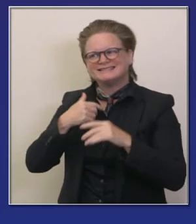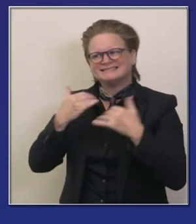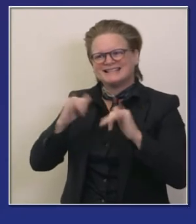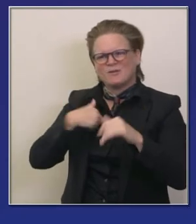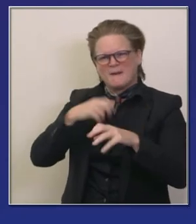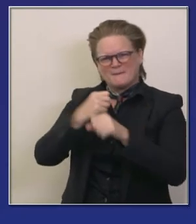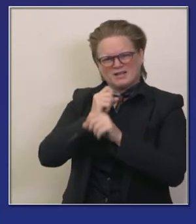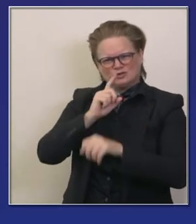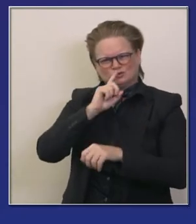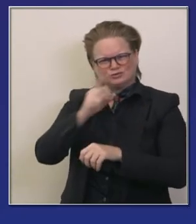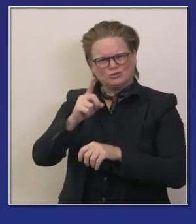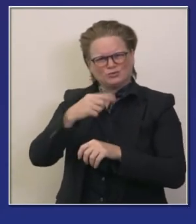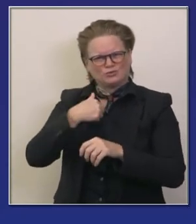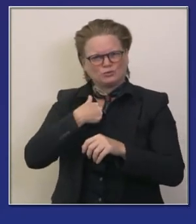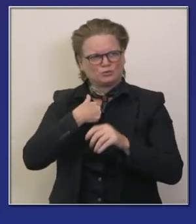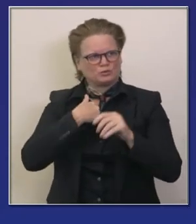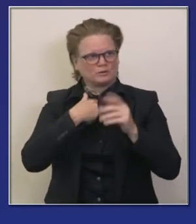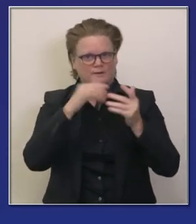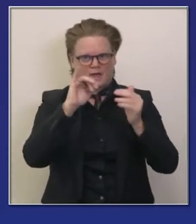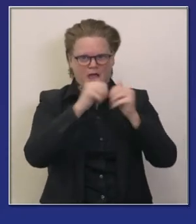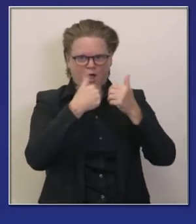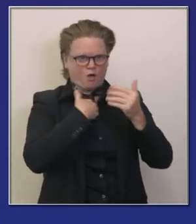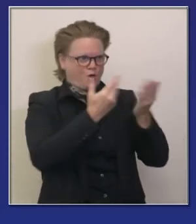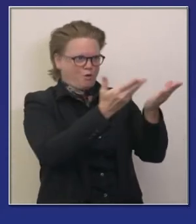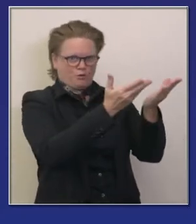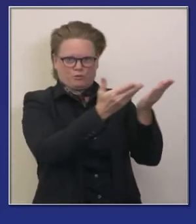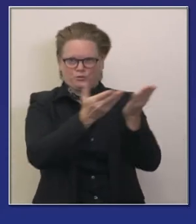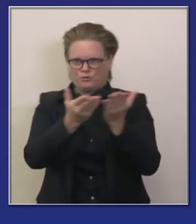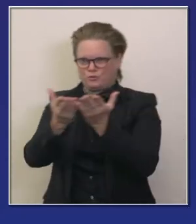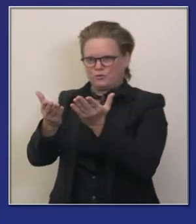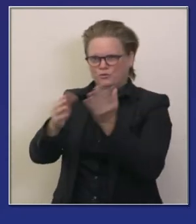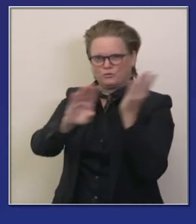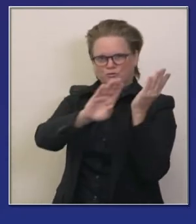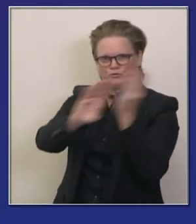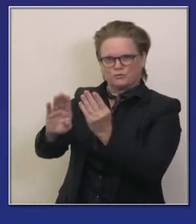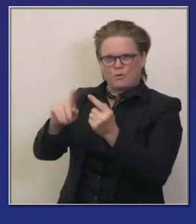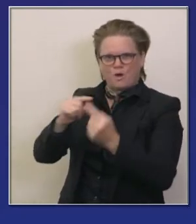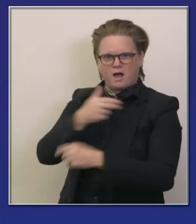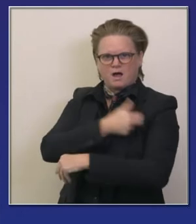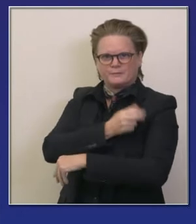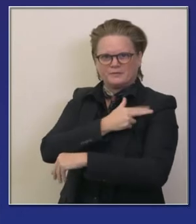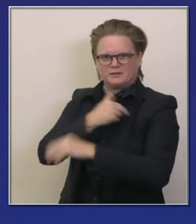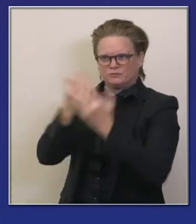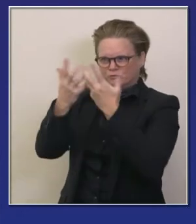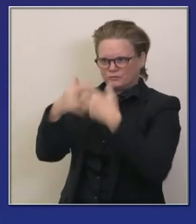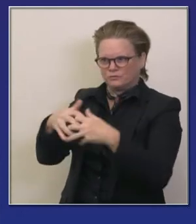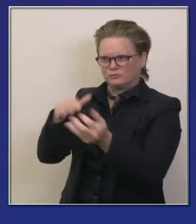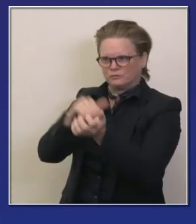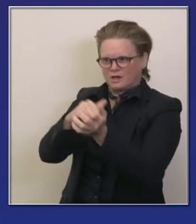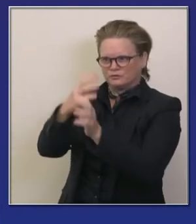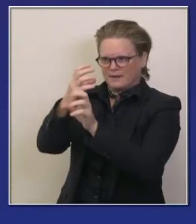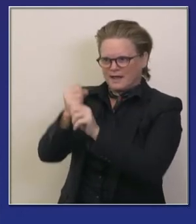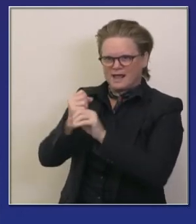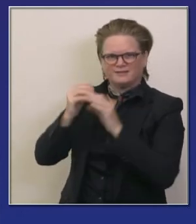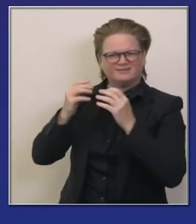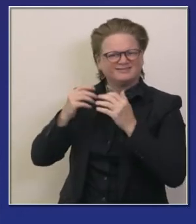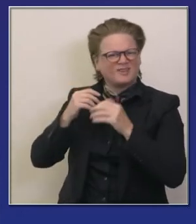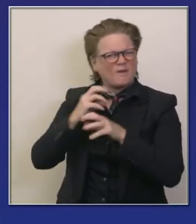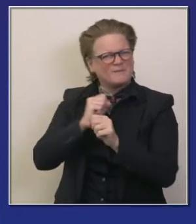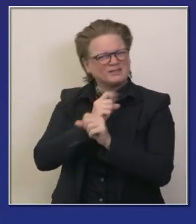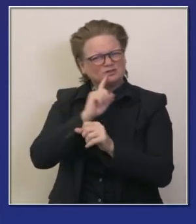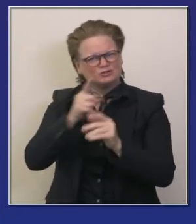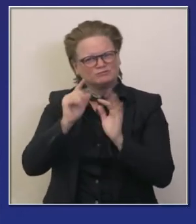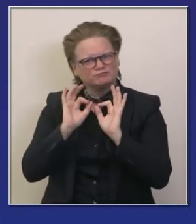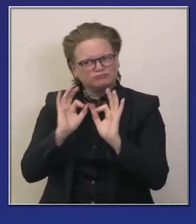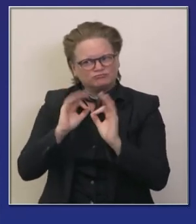nadie es ingenuo sobre los posibles traspíes en la aplicación de este programa pero hasta ahora ha sido un proceso muy